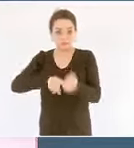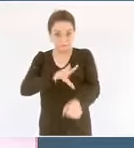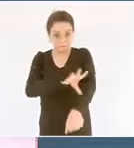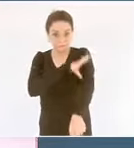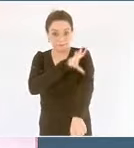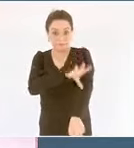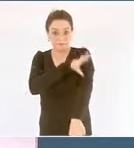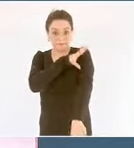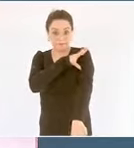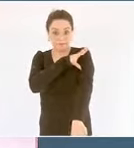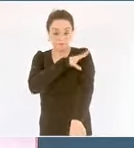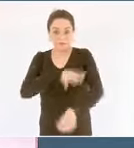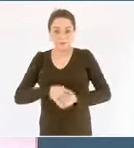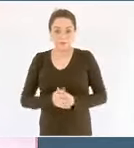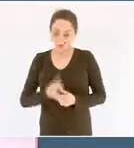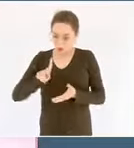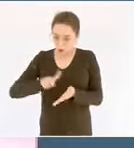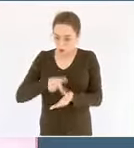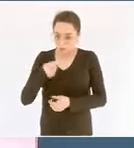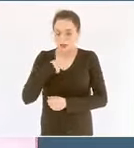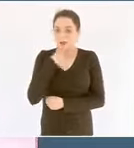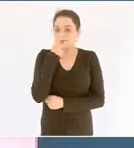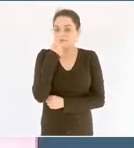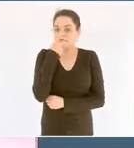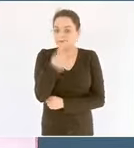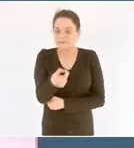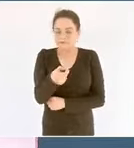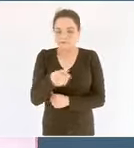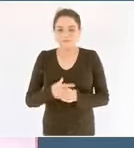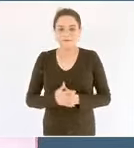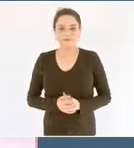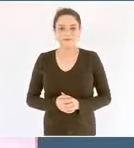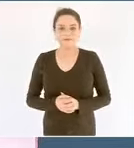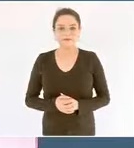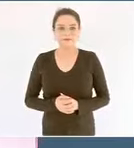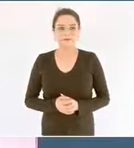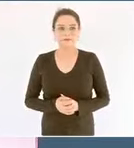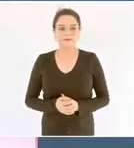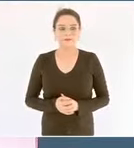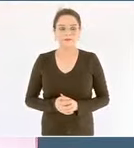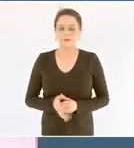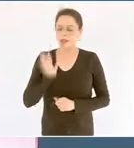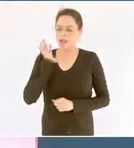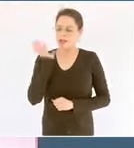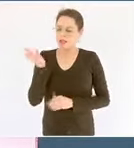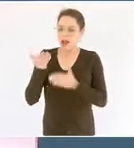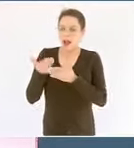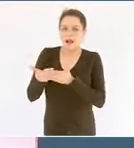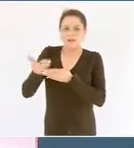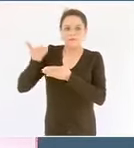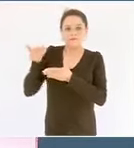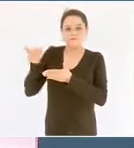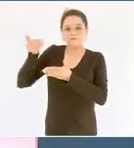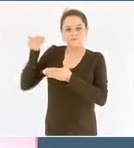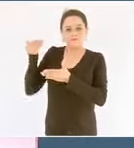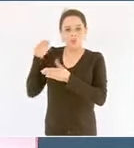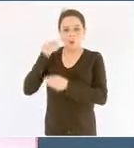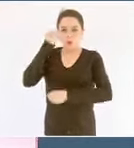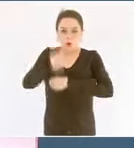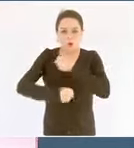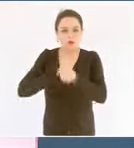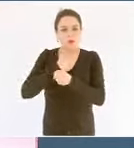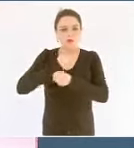repito lo que he venido diciendo a lo largo de muchos años